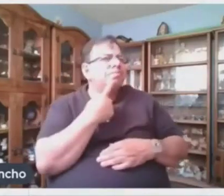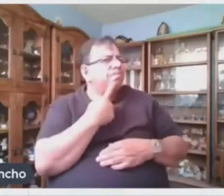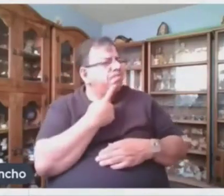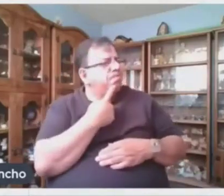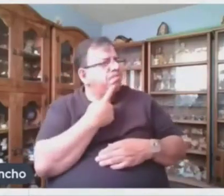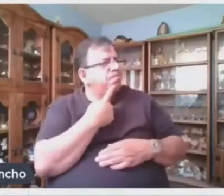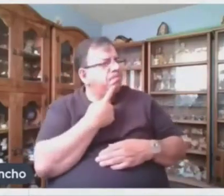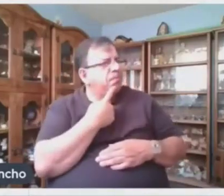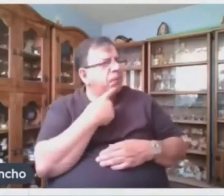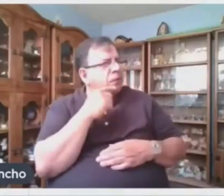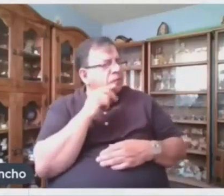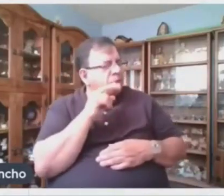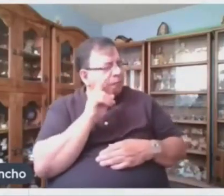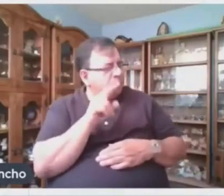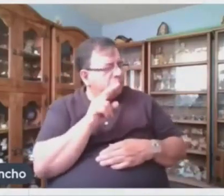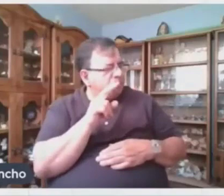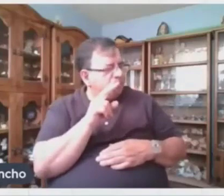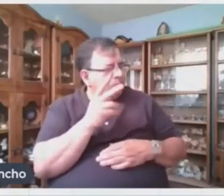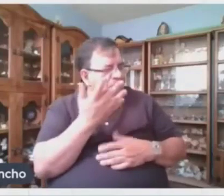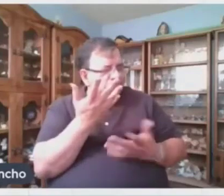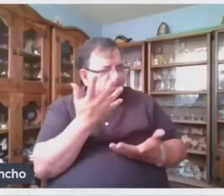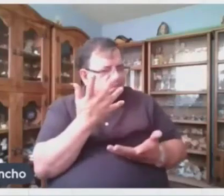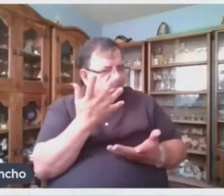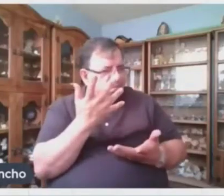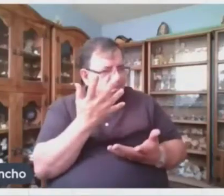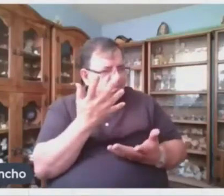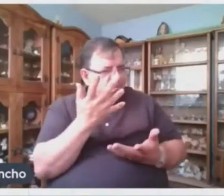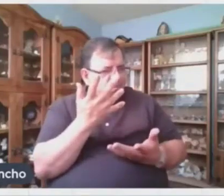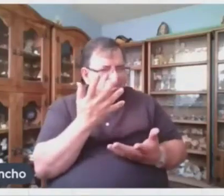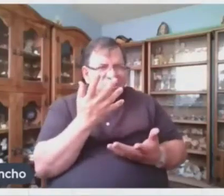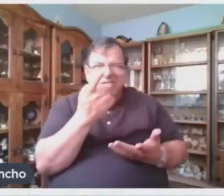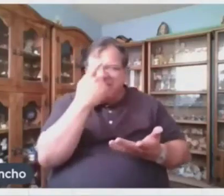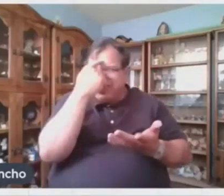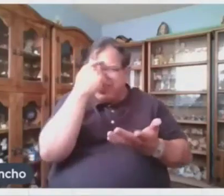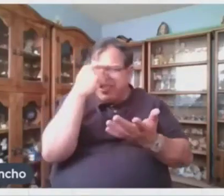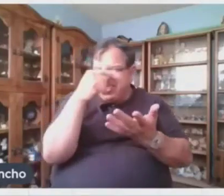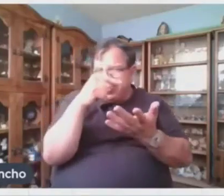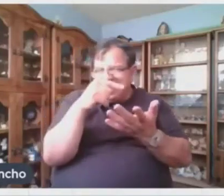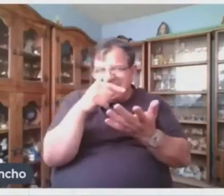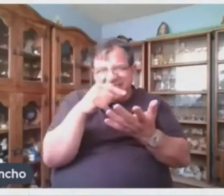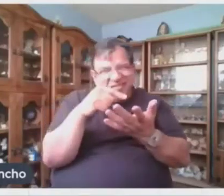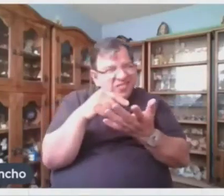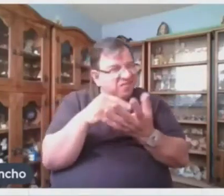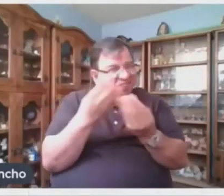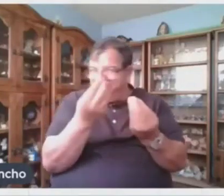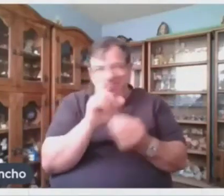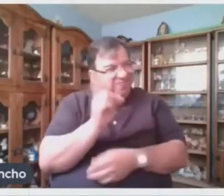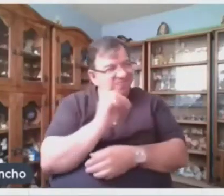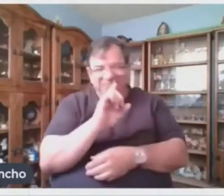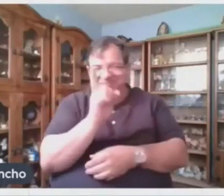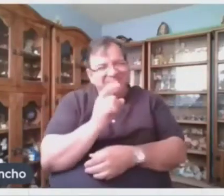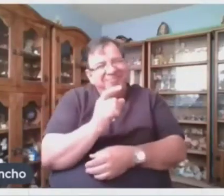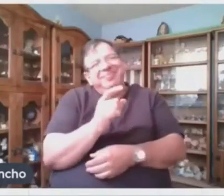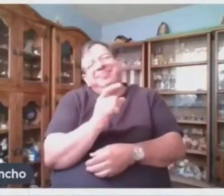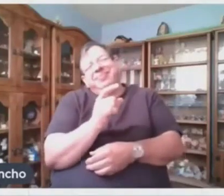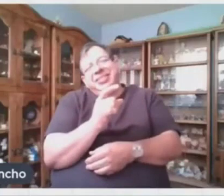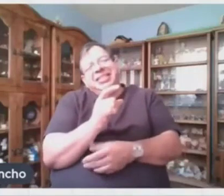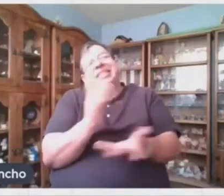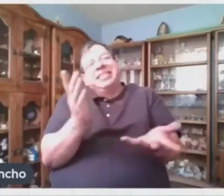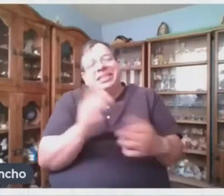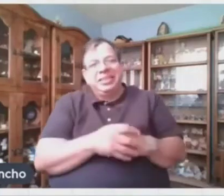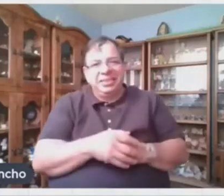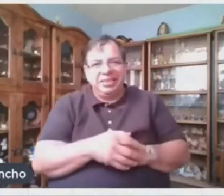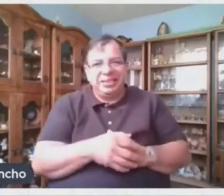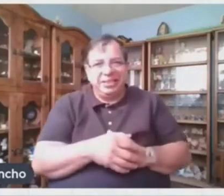Yo la verdad maestra No creo que muchas Pues me imagino